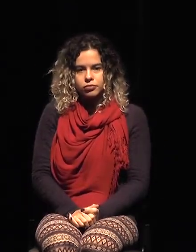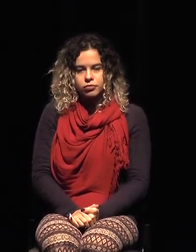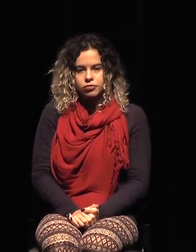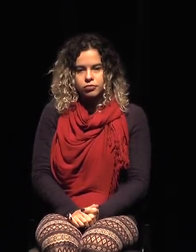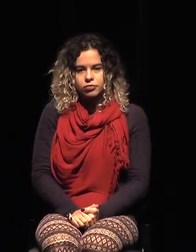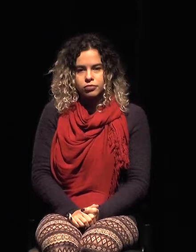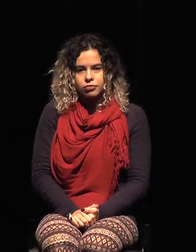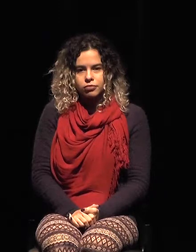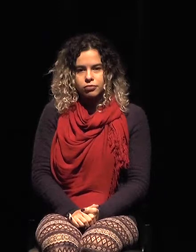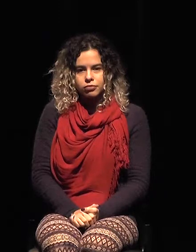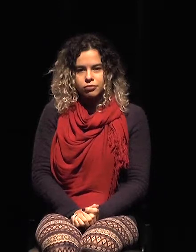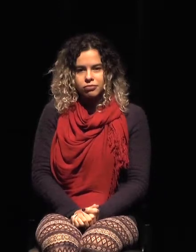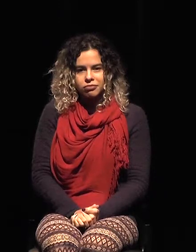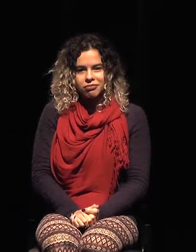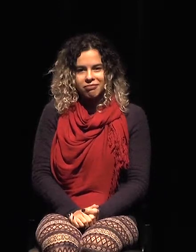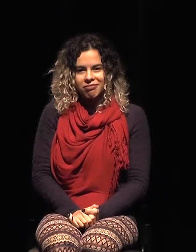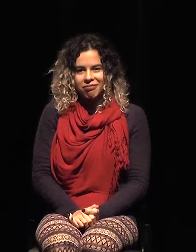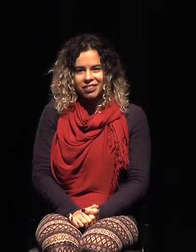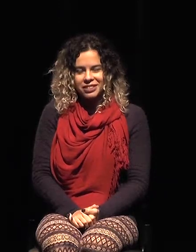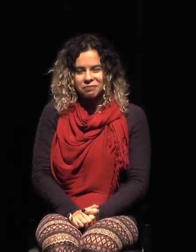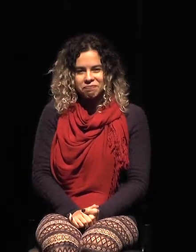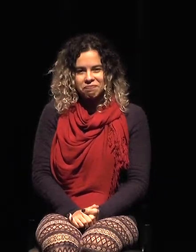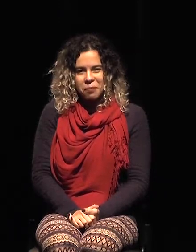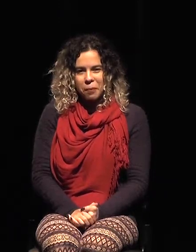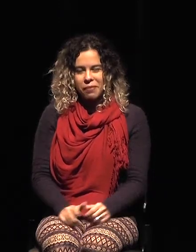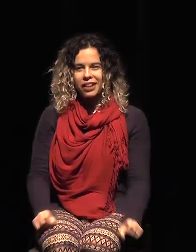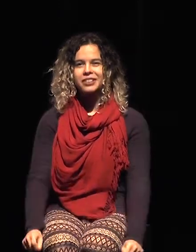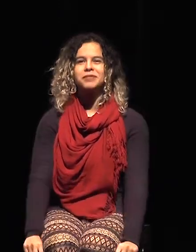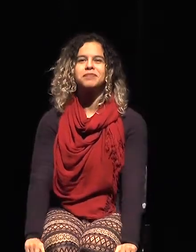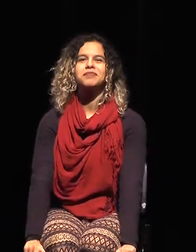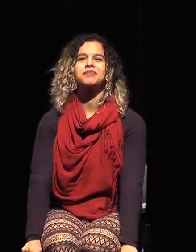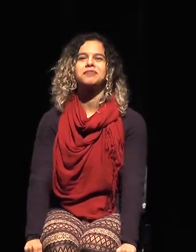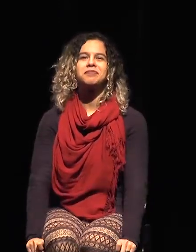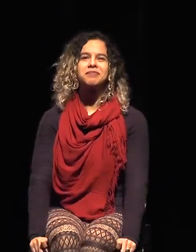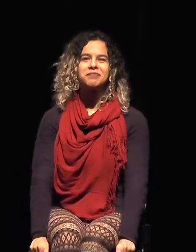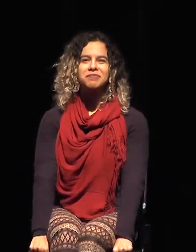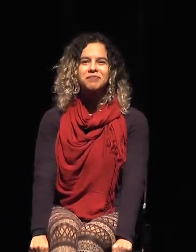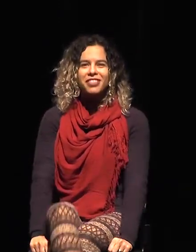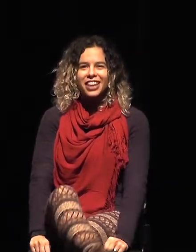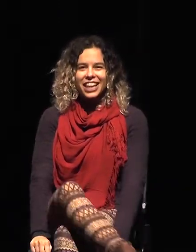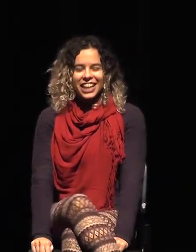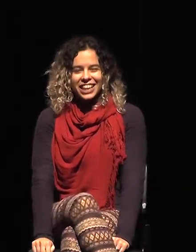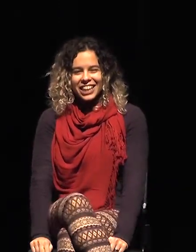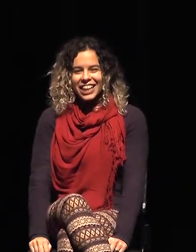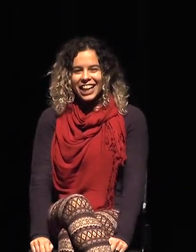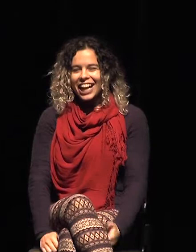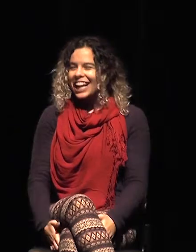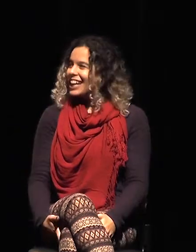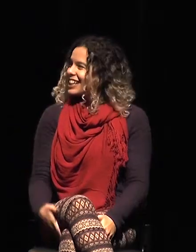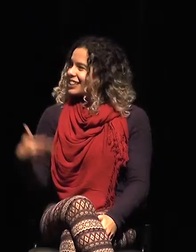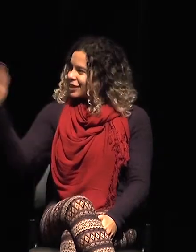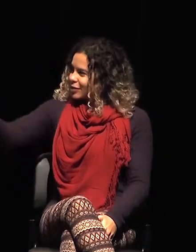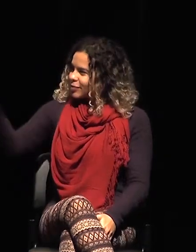Muchas gracias, profesor Godoy. Muchísimas gracias, profesor Godoy. Aquí, entonces, quiero plantearles algunos